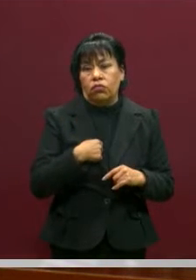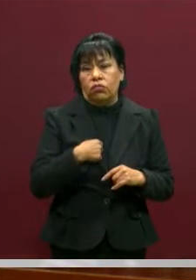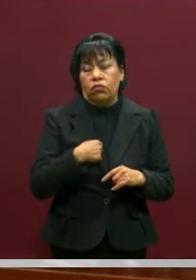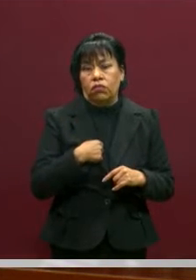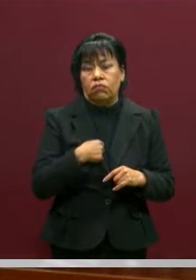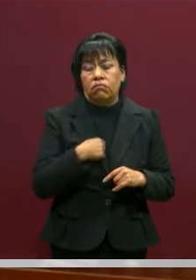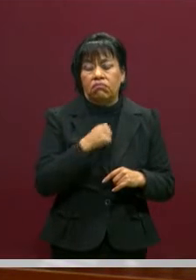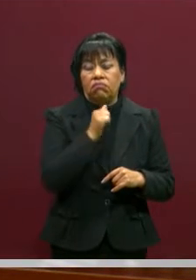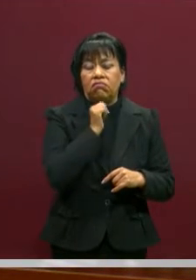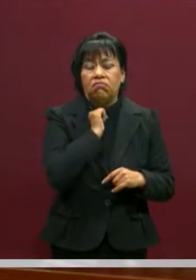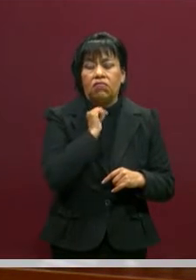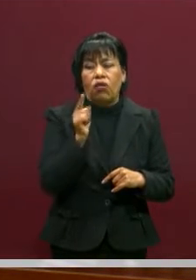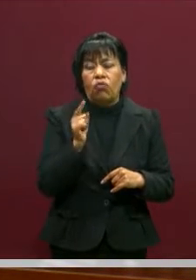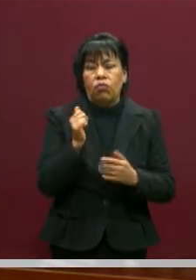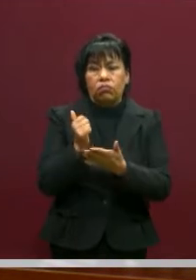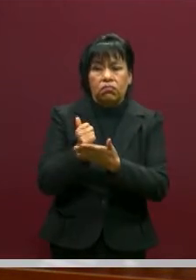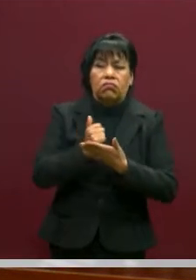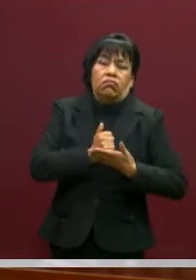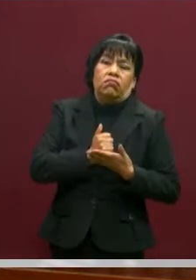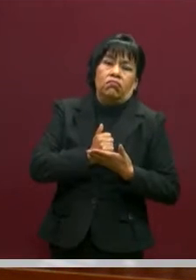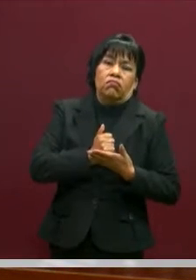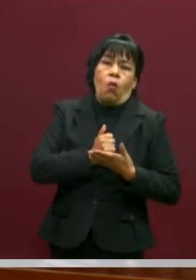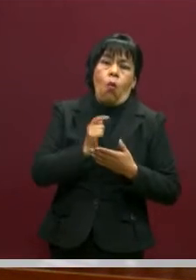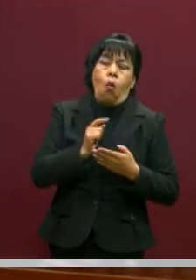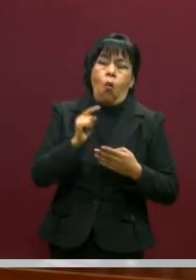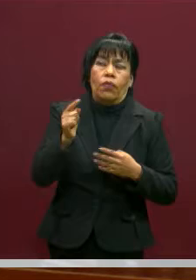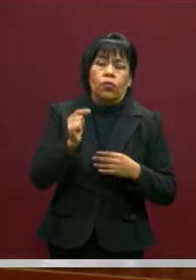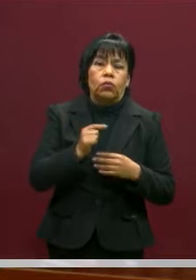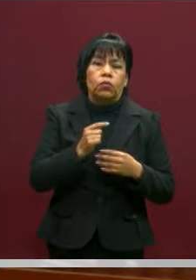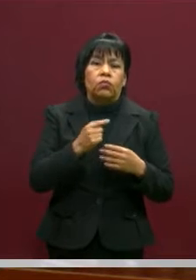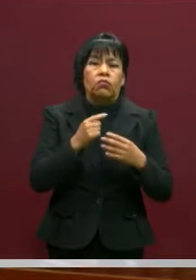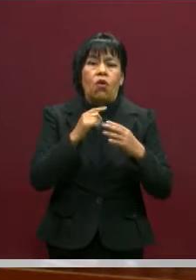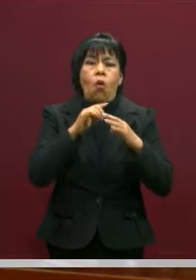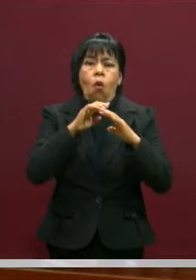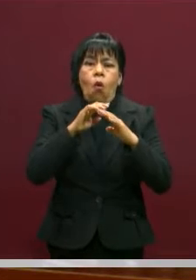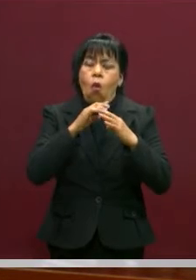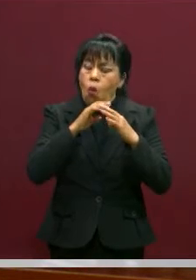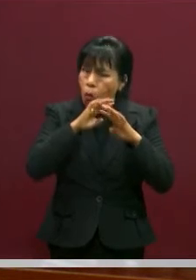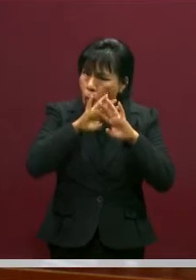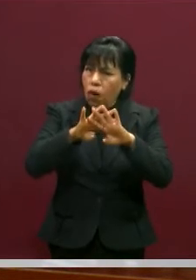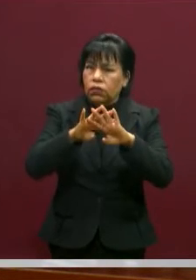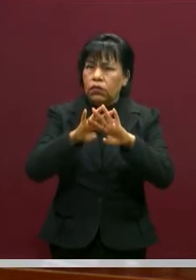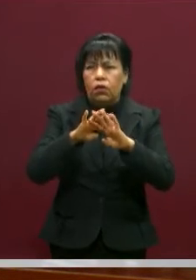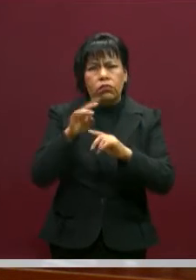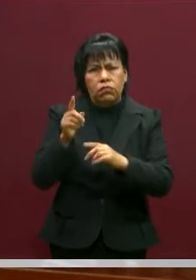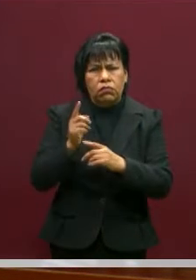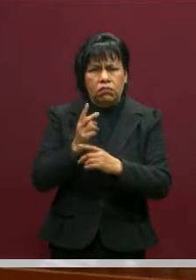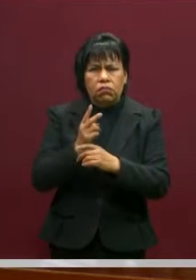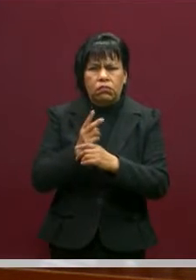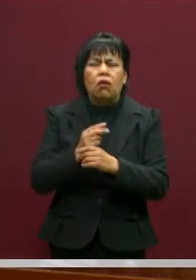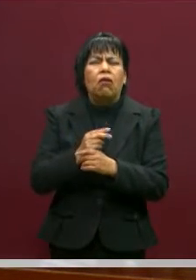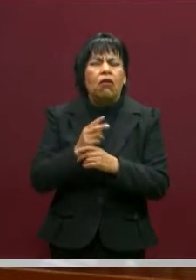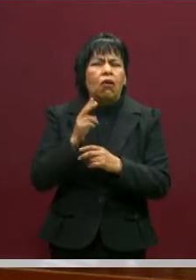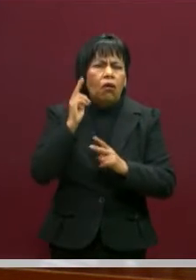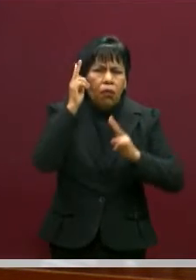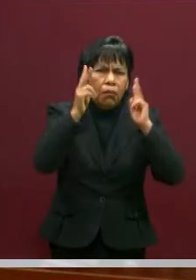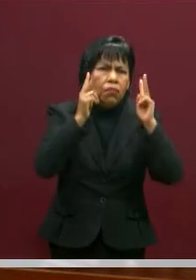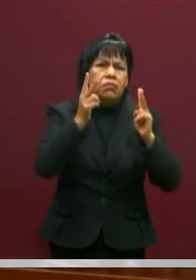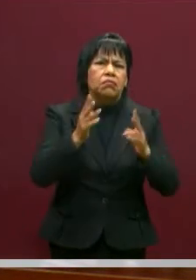diste de beber, porque cuando estuve preso me visitaste. Y entonces dice, bueno, ¿y cuándo